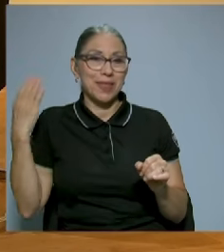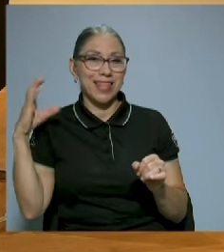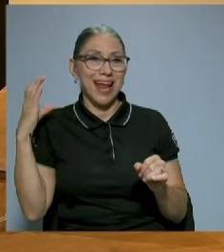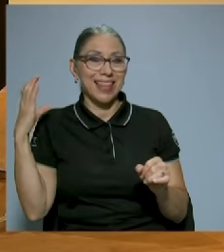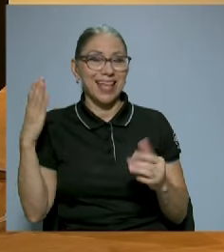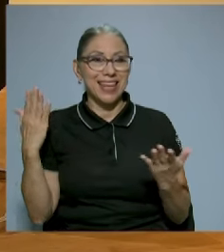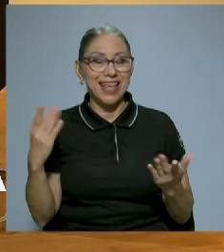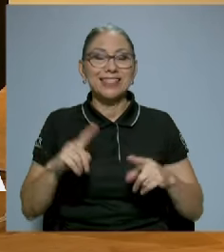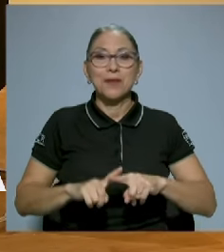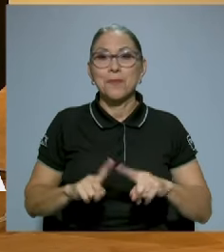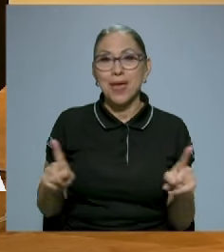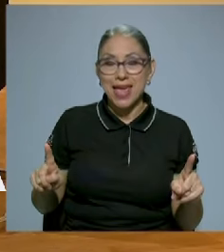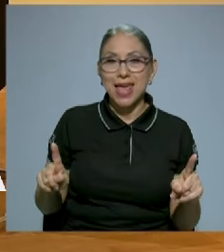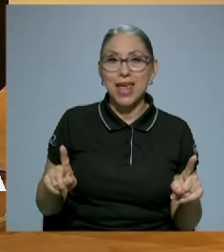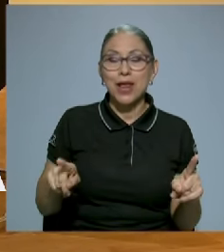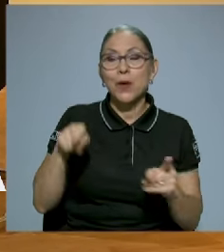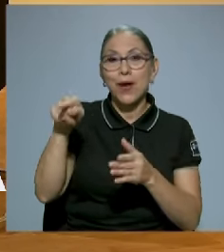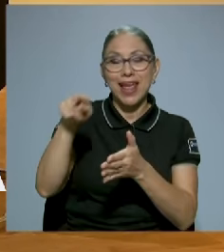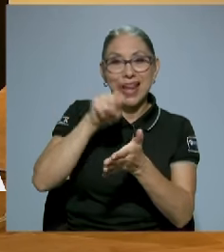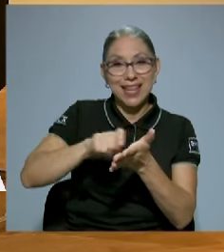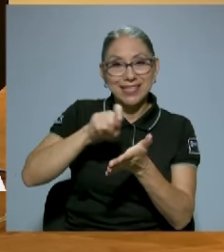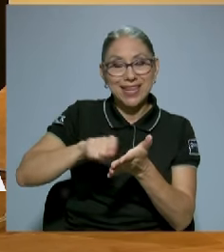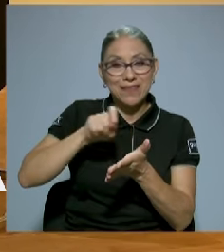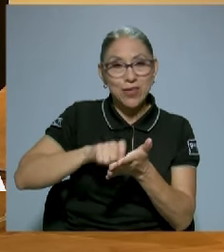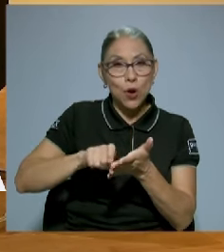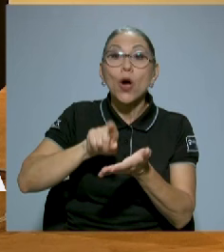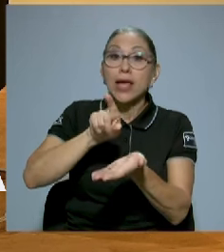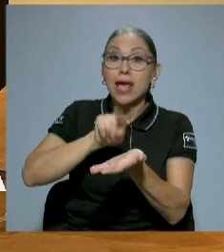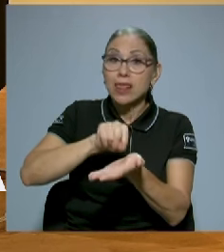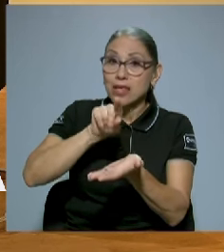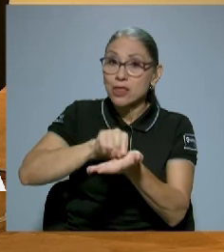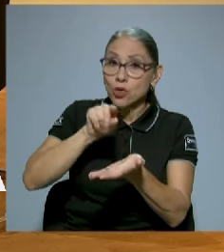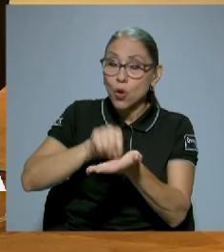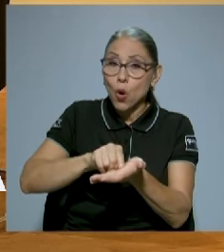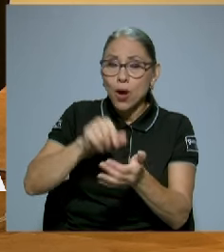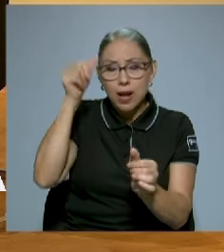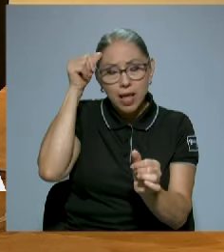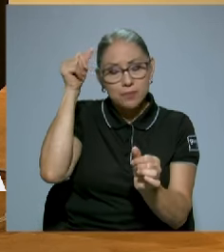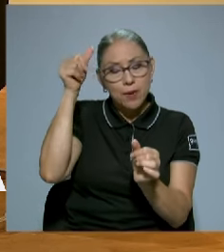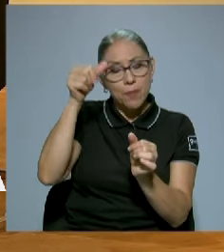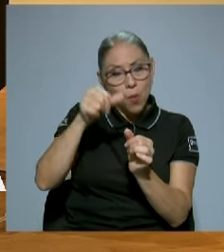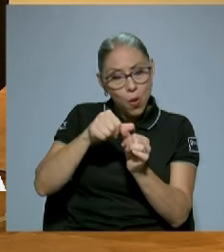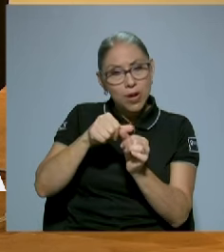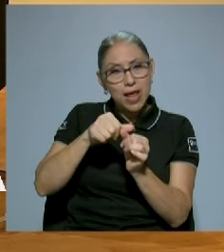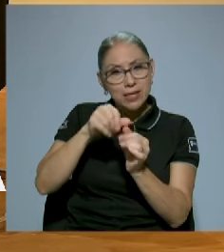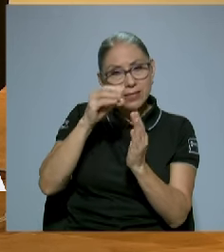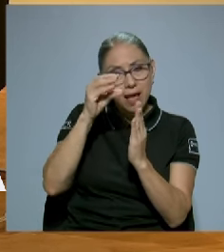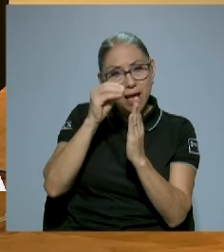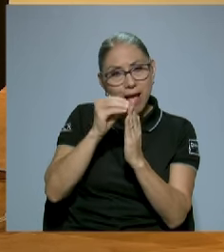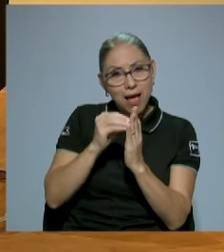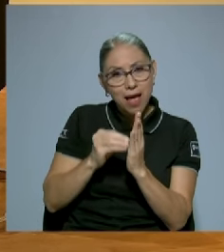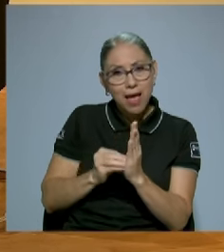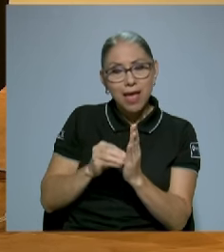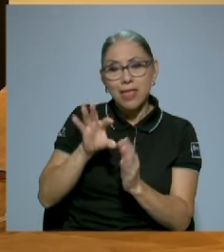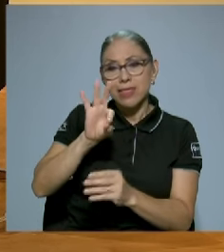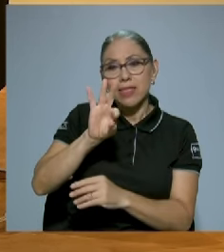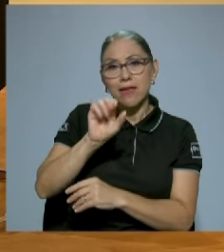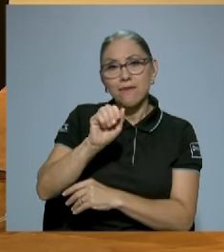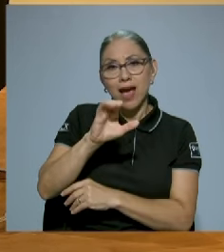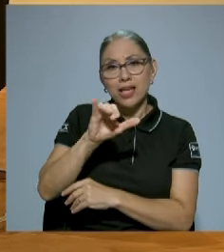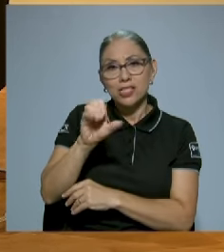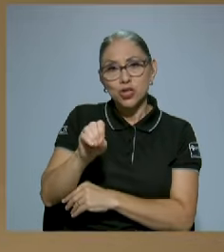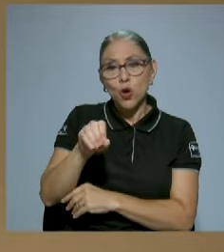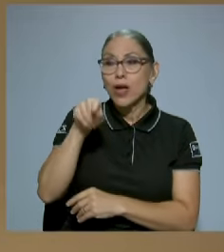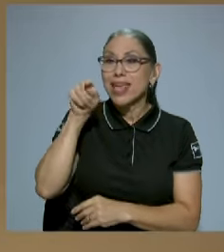escribió, editó las memorias de Facio y estuvo